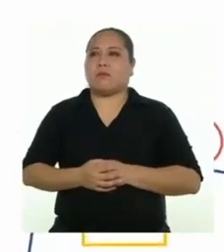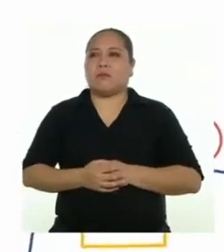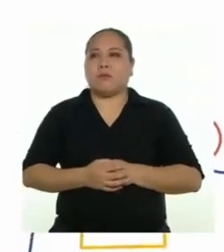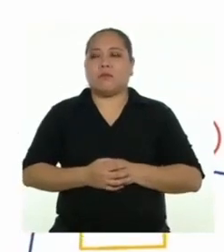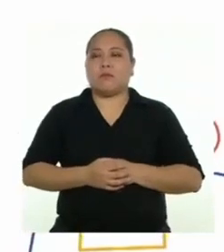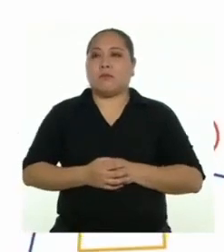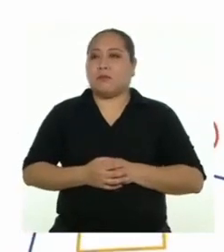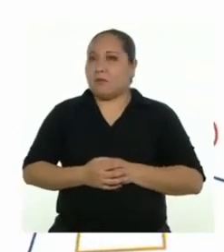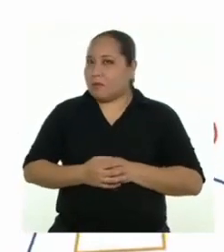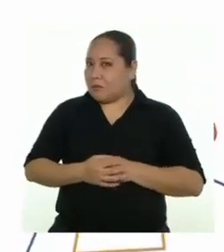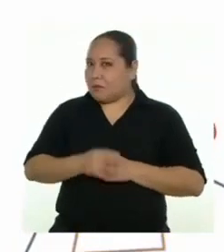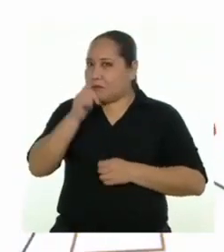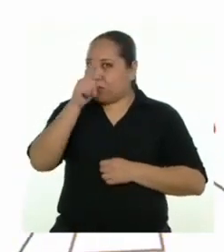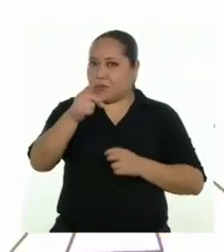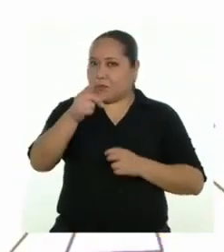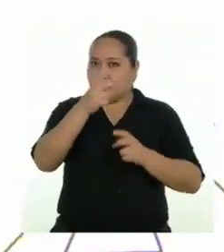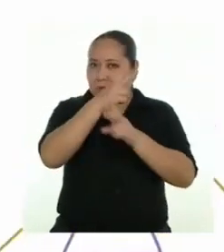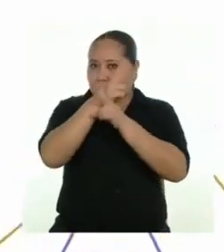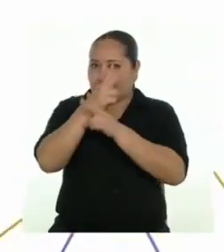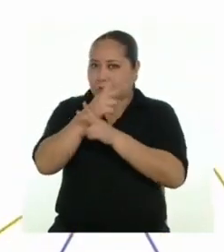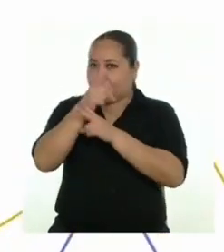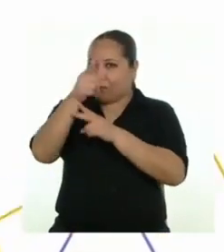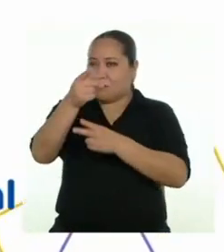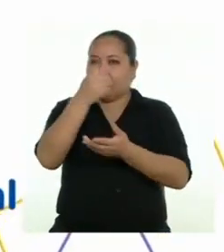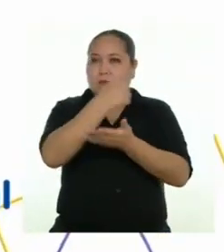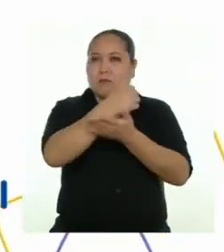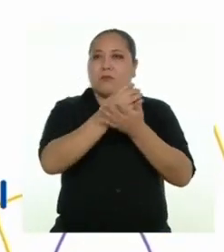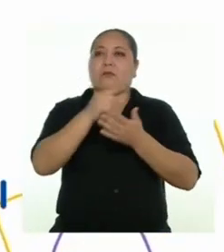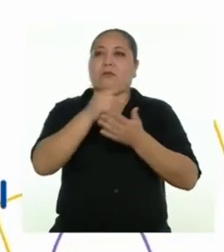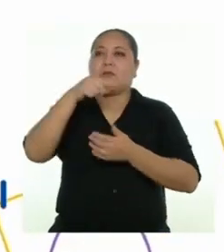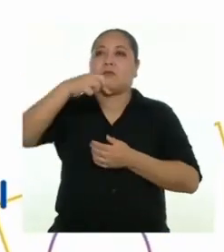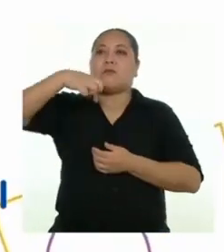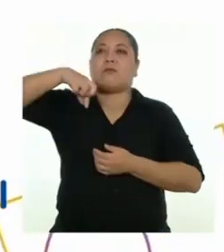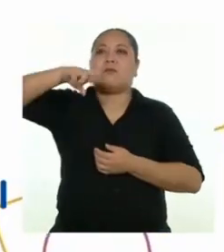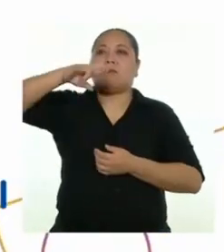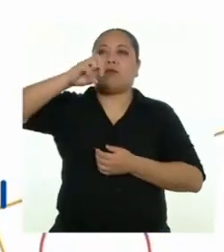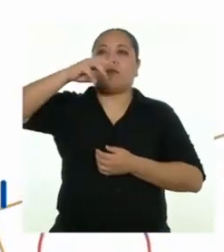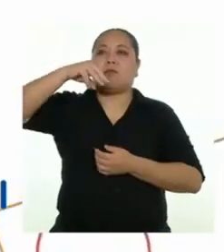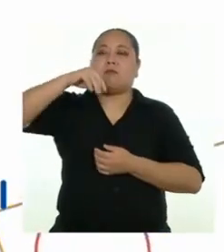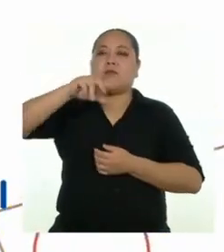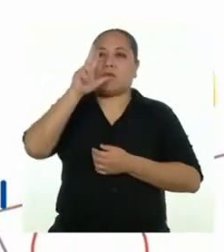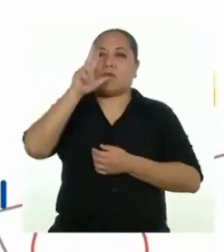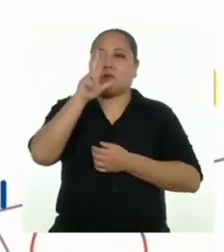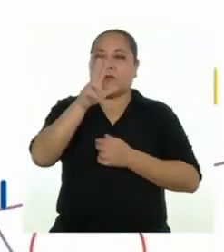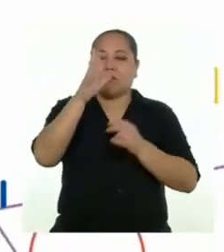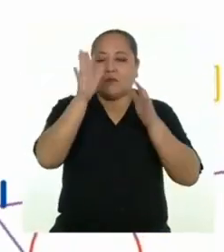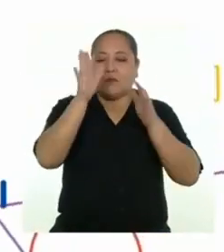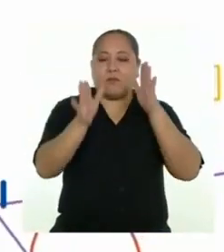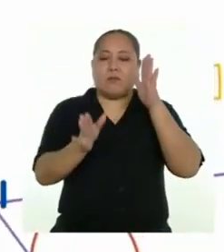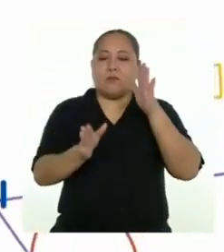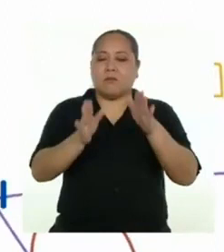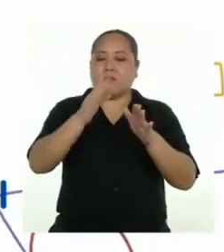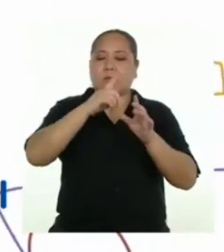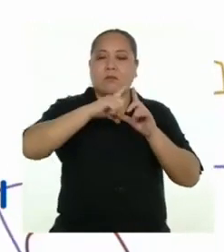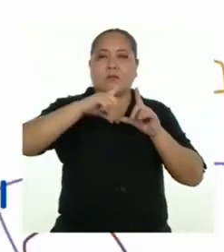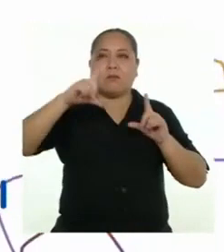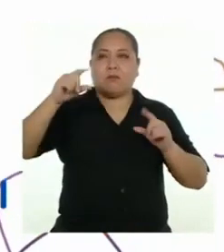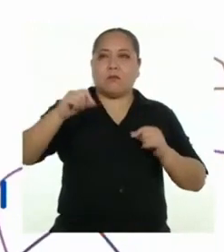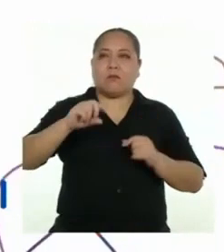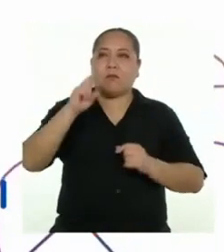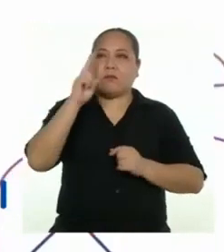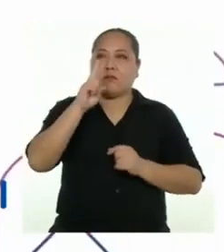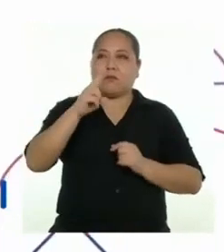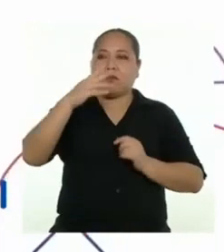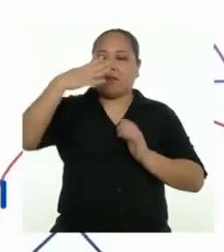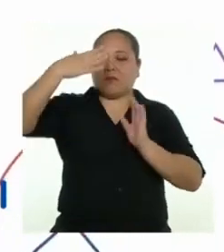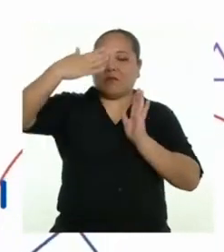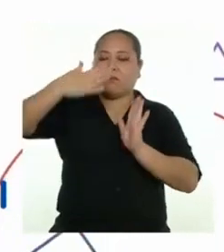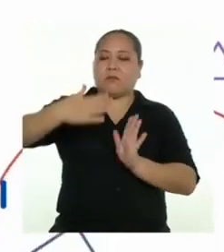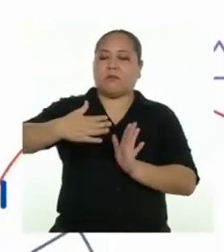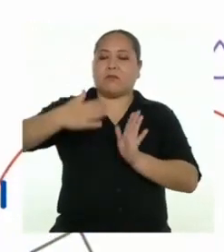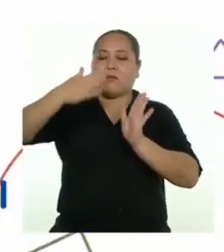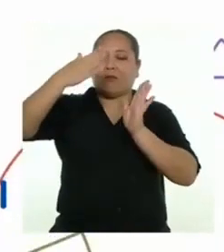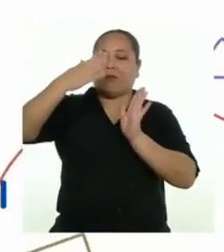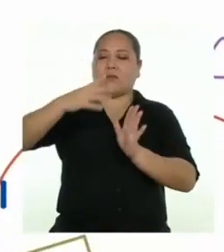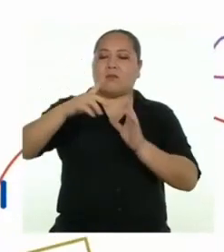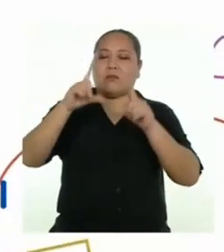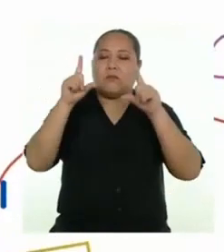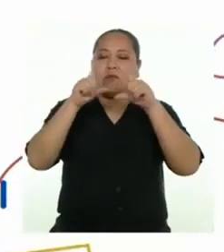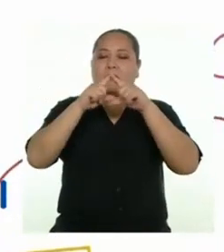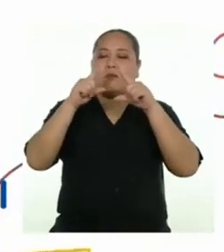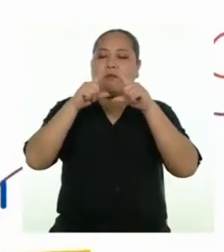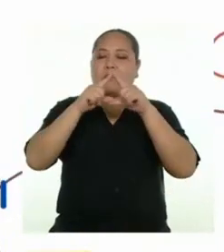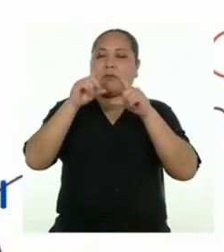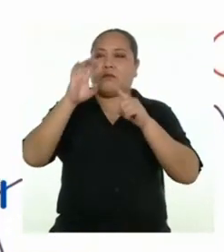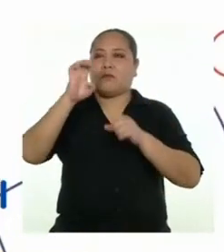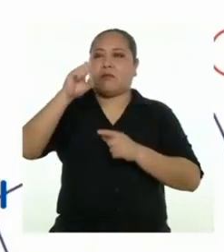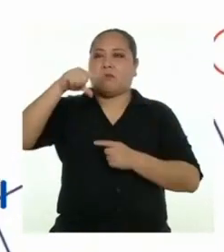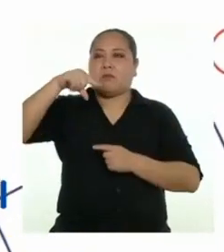Y ojo a sus elementos. Este prisma tiene 3 caras laterales rectangulares y 2 caras paralelas de forma triangular